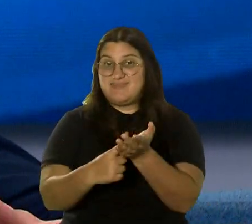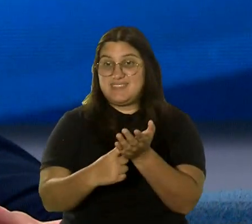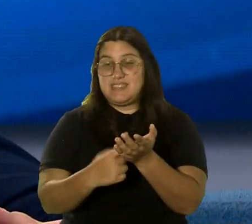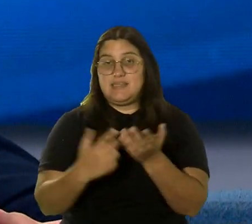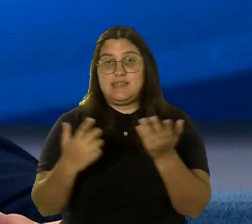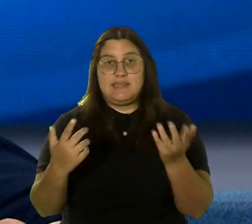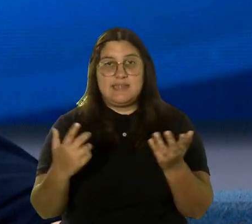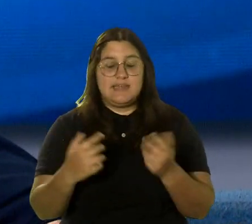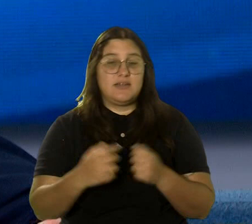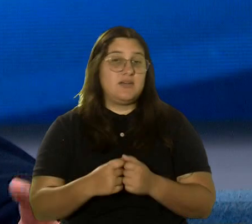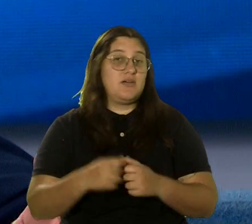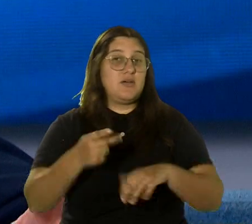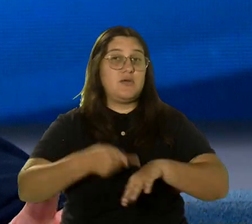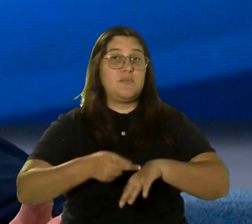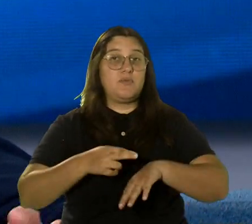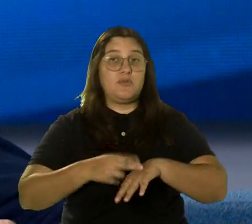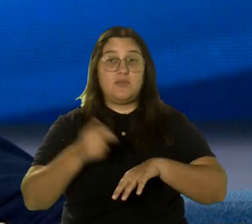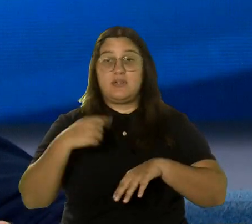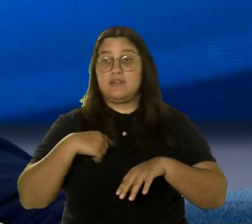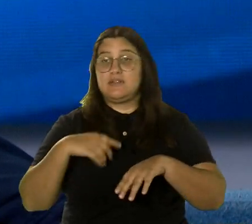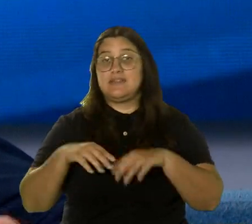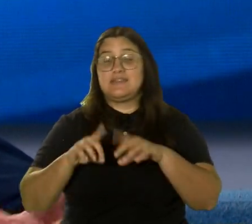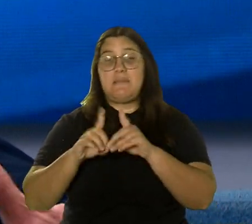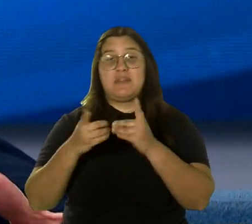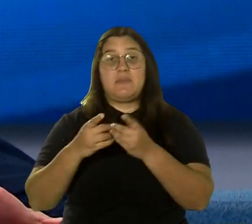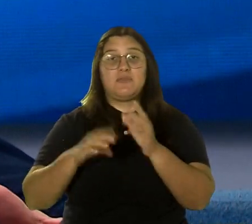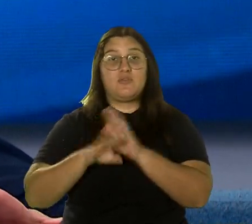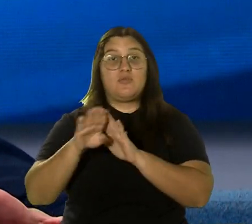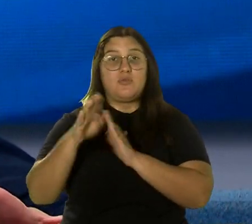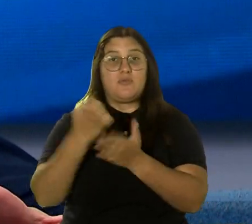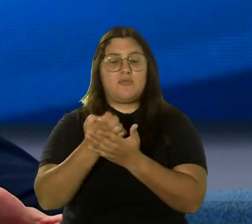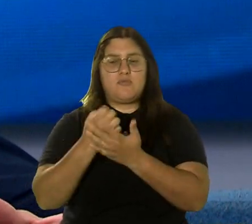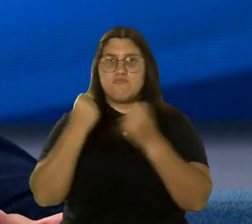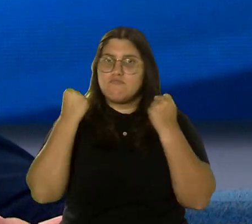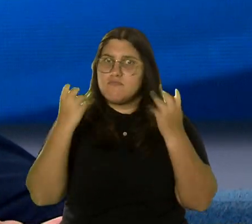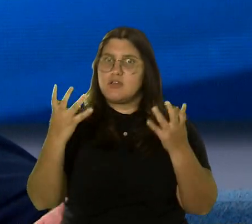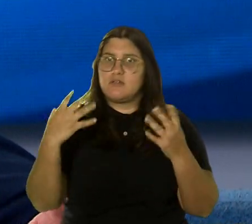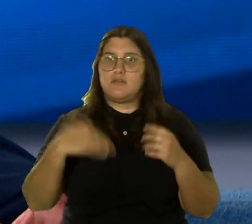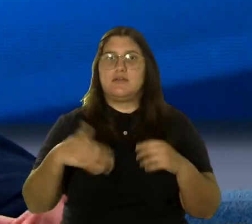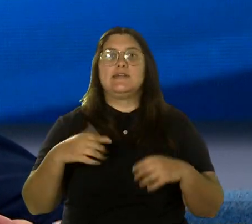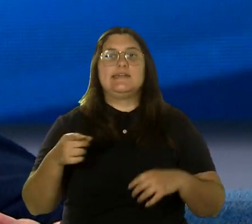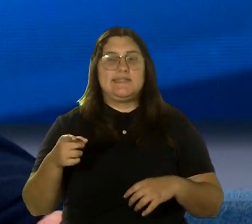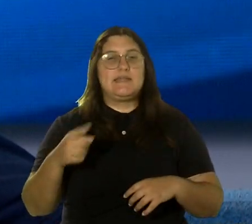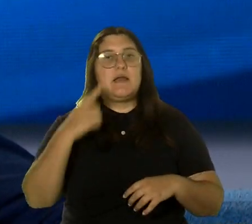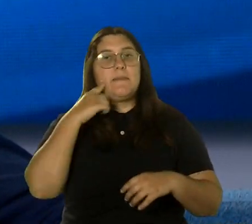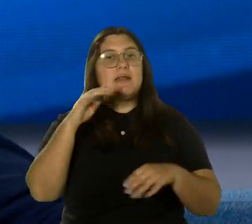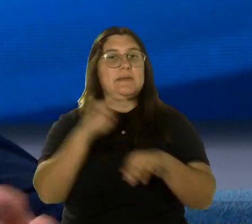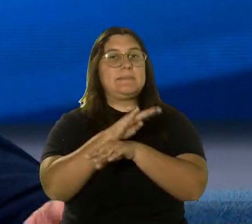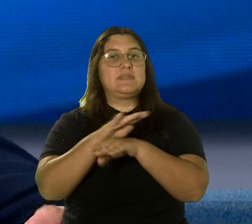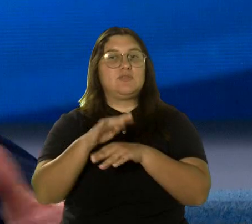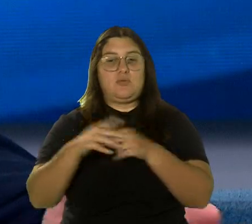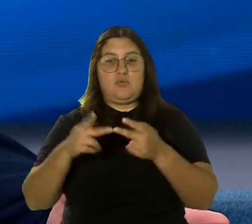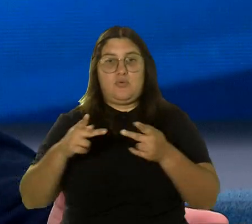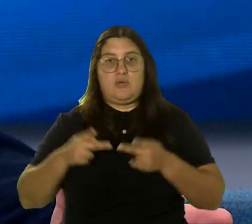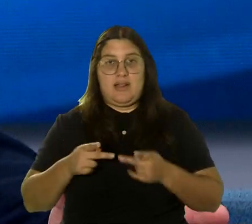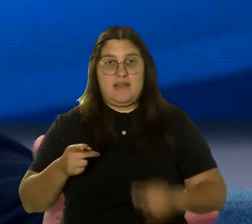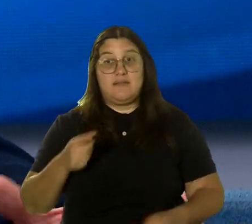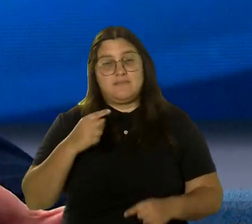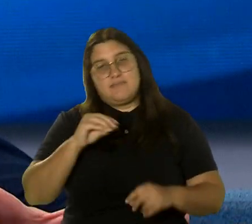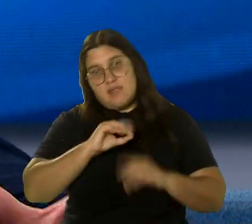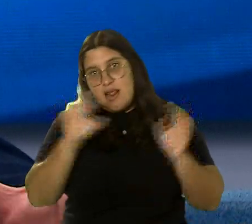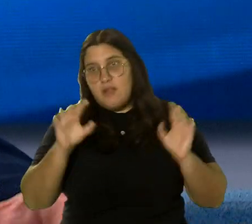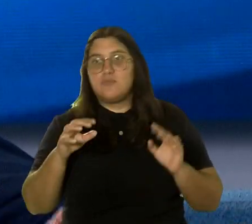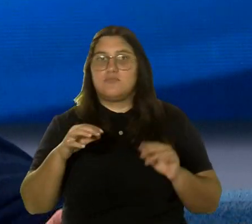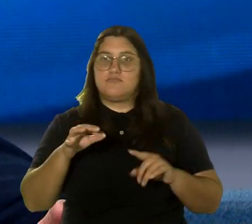Puerto Rico ahora mismo, el Departamento de Cerro Económico, tiene muchísimos incentivos para los empresarios locales, especialmente para exportar.